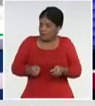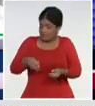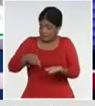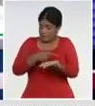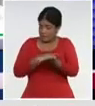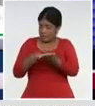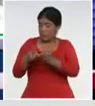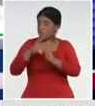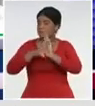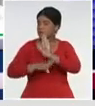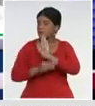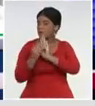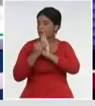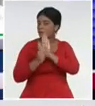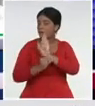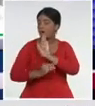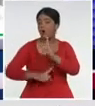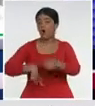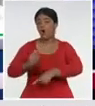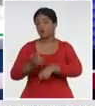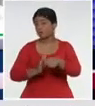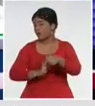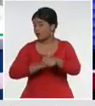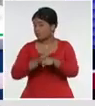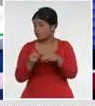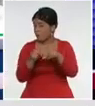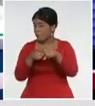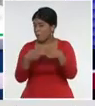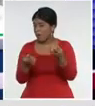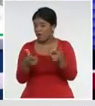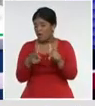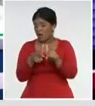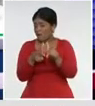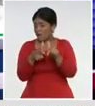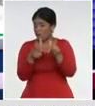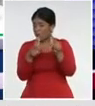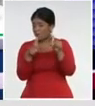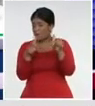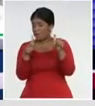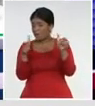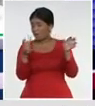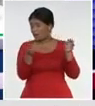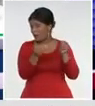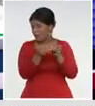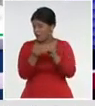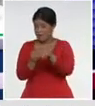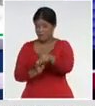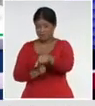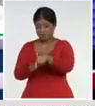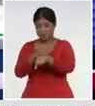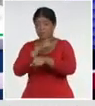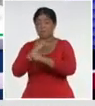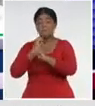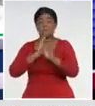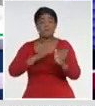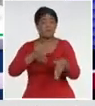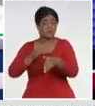medidas contra la enfermedad por el aumento de los contagios y las muertes.